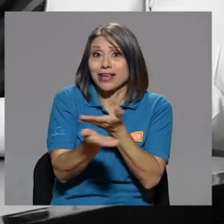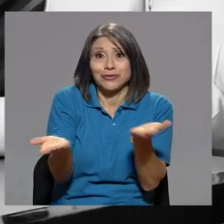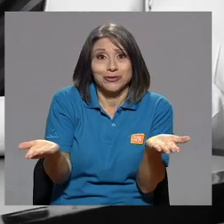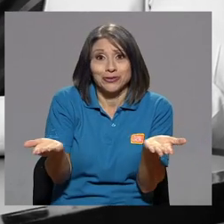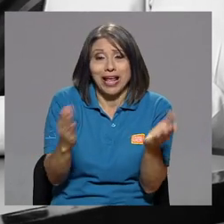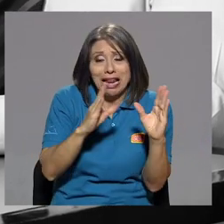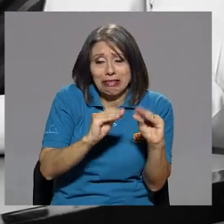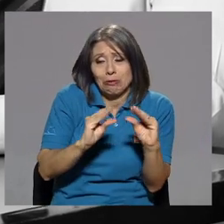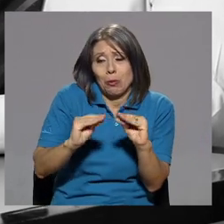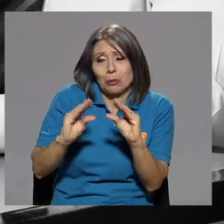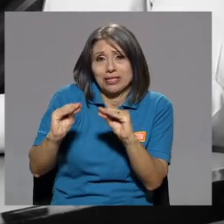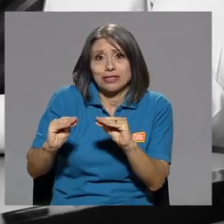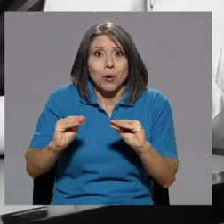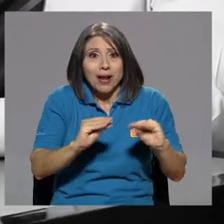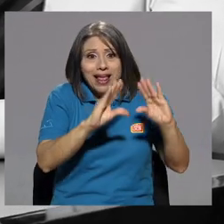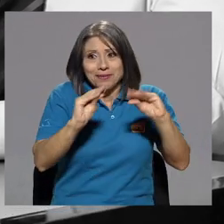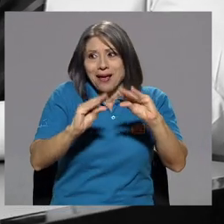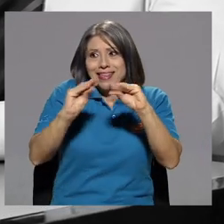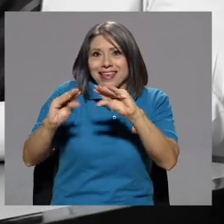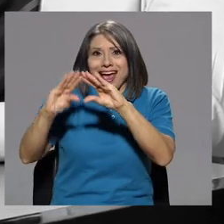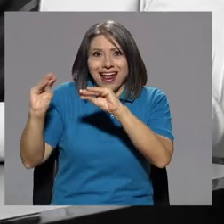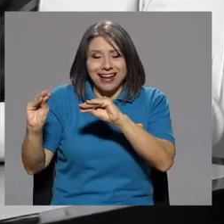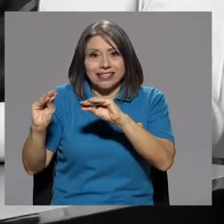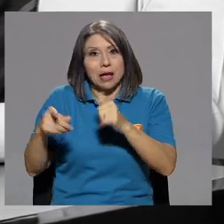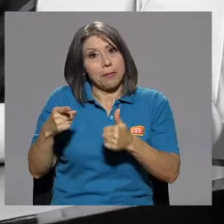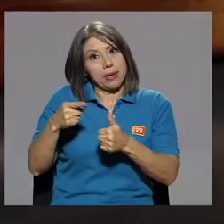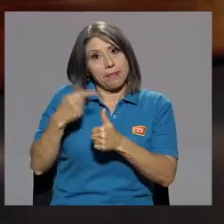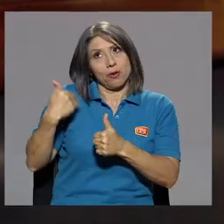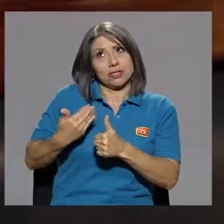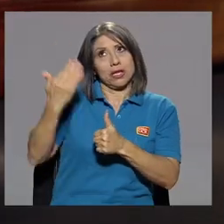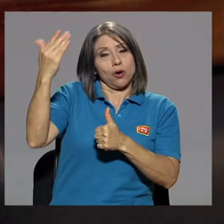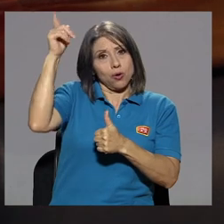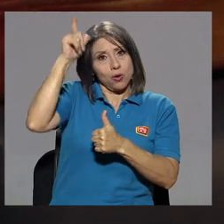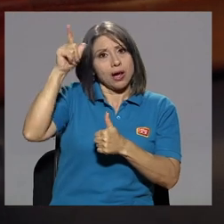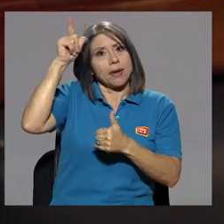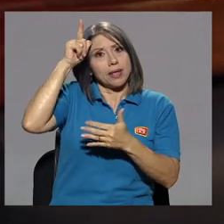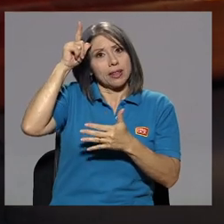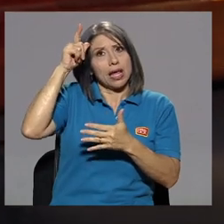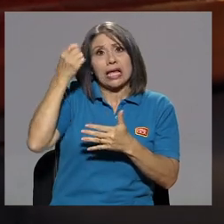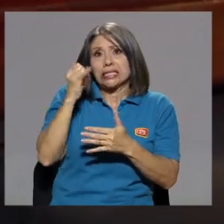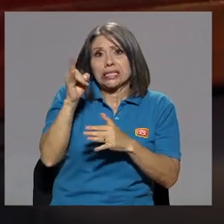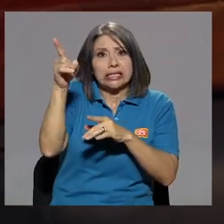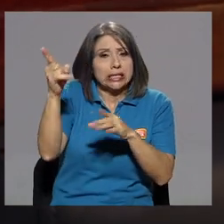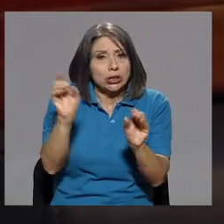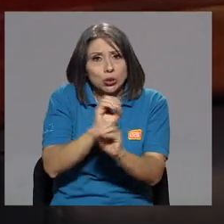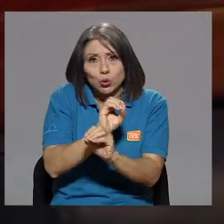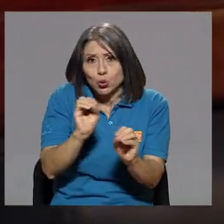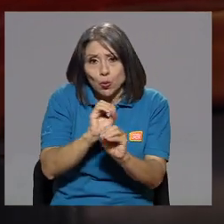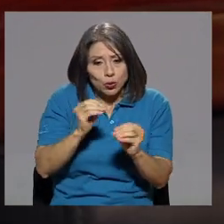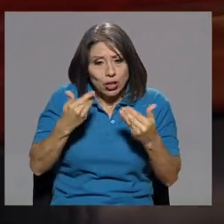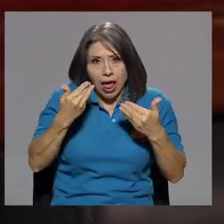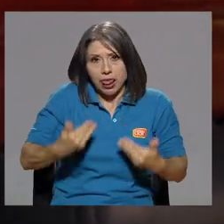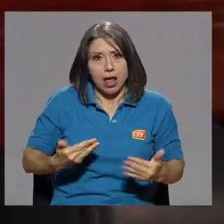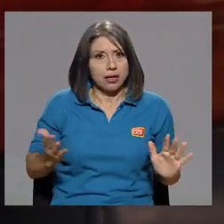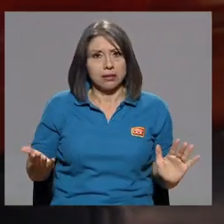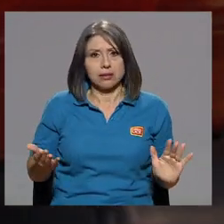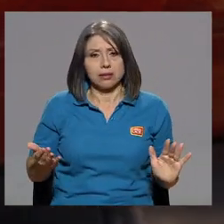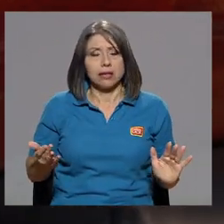noches o en las mañanas. Que me den primero el Señor, lógicamente, porque sin el Señor no somos nada, ¿verdad?